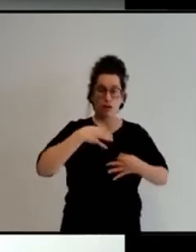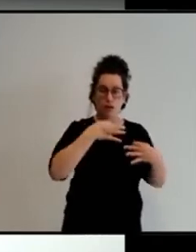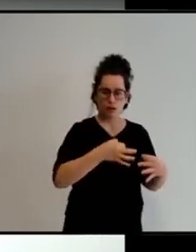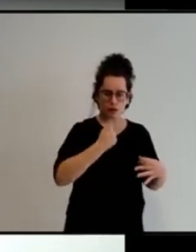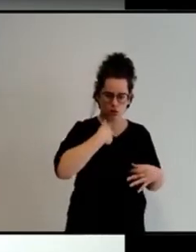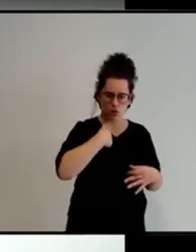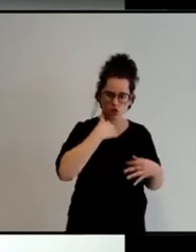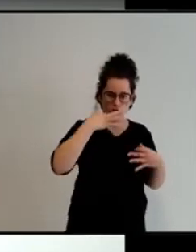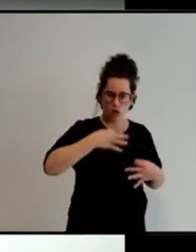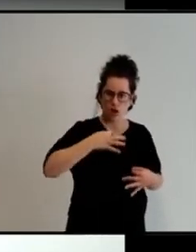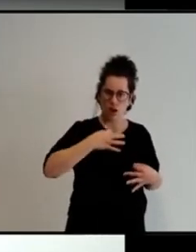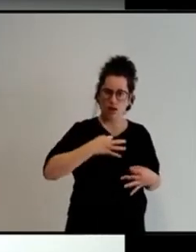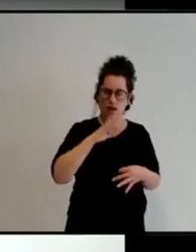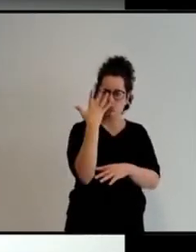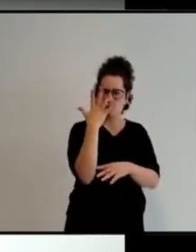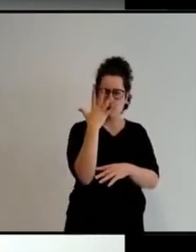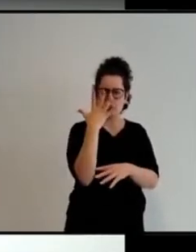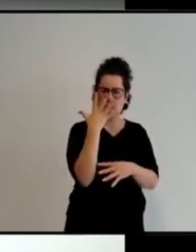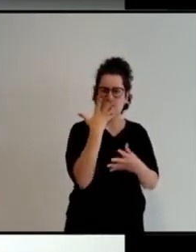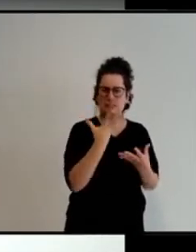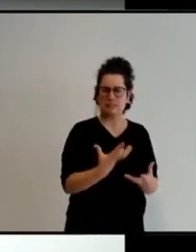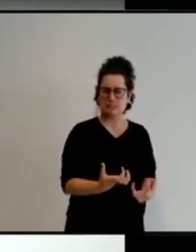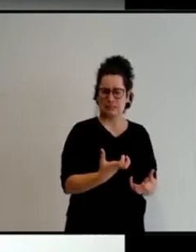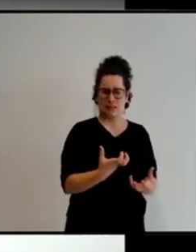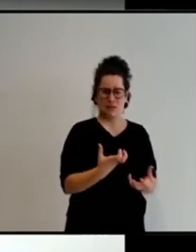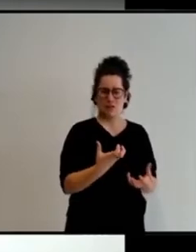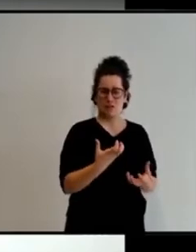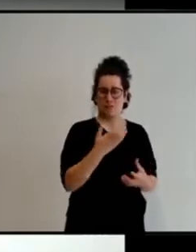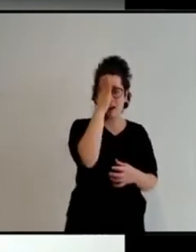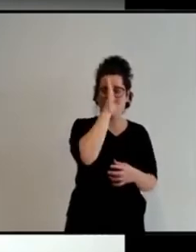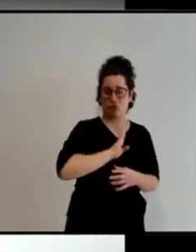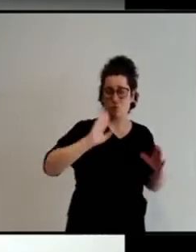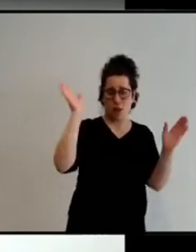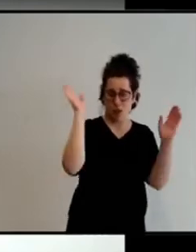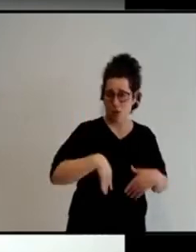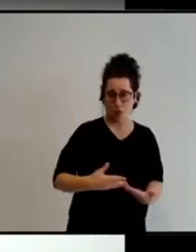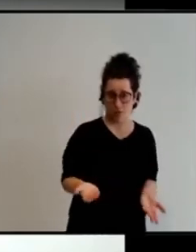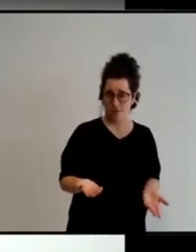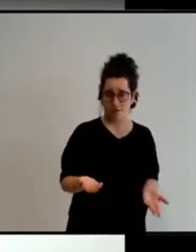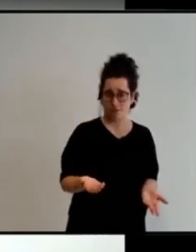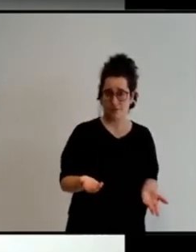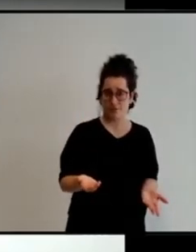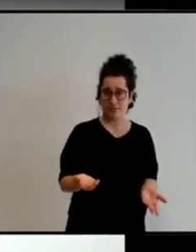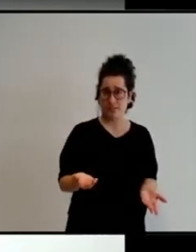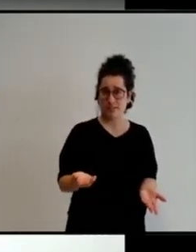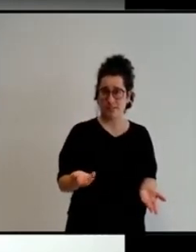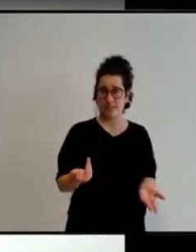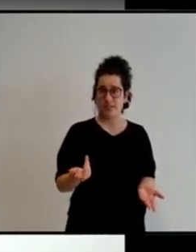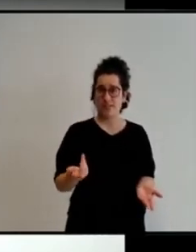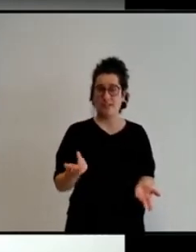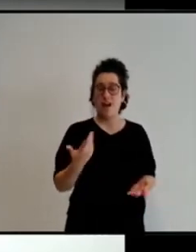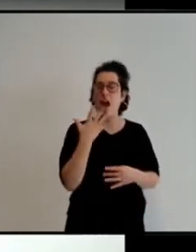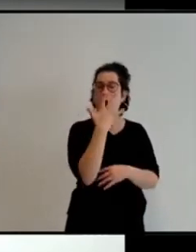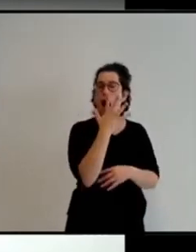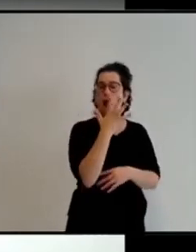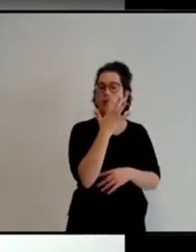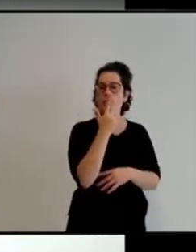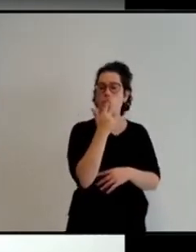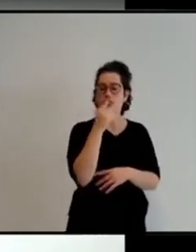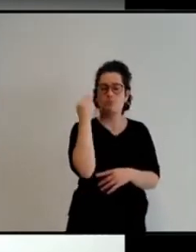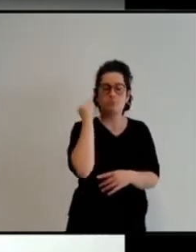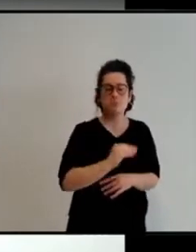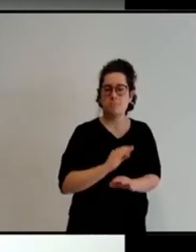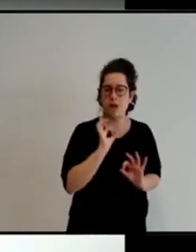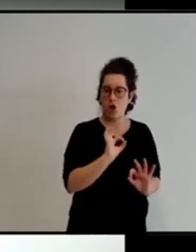sin hoja, donde no encontraba ni sombra para pararme del sol ni la lluvia. Era un árbol de invierno. No